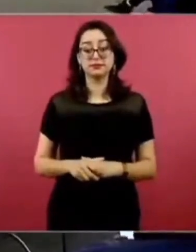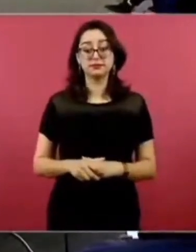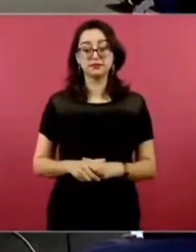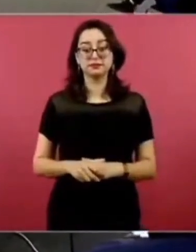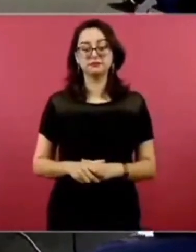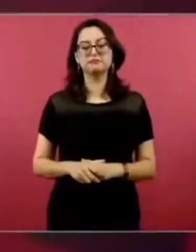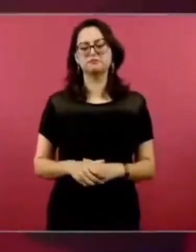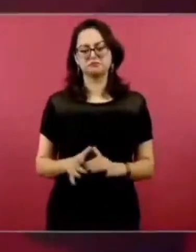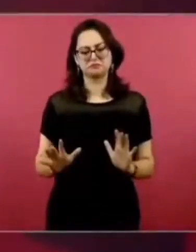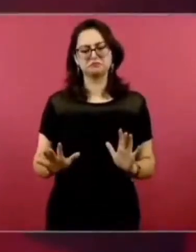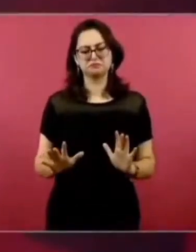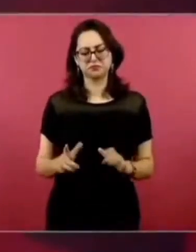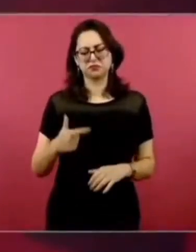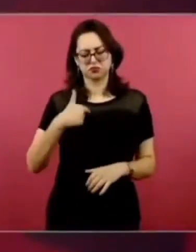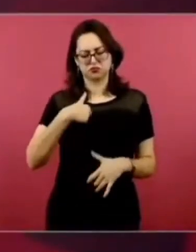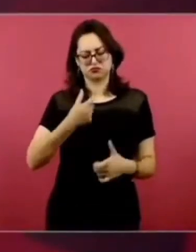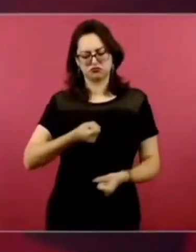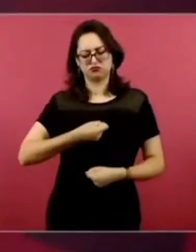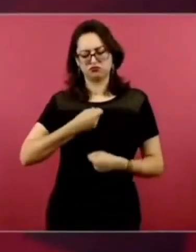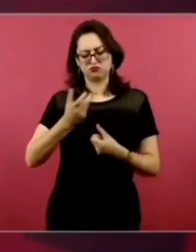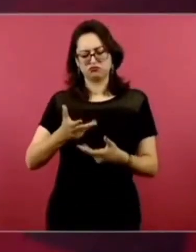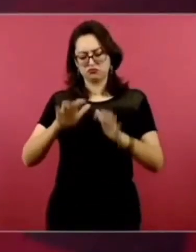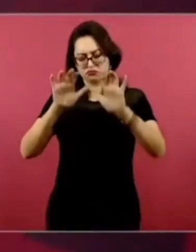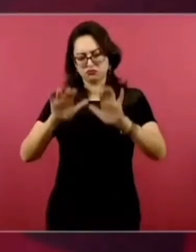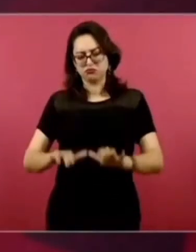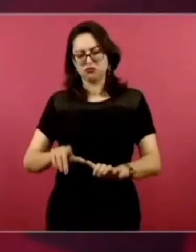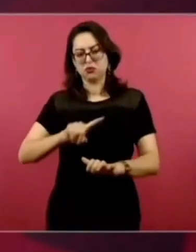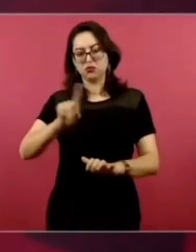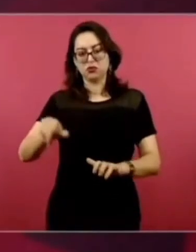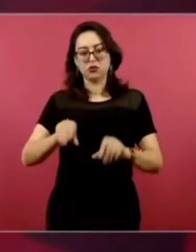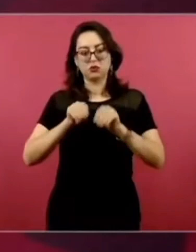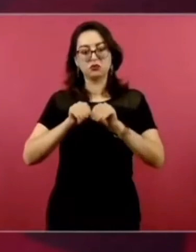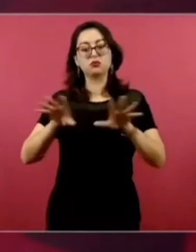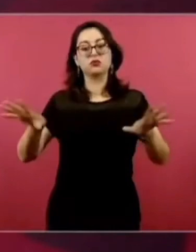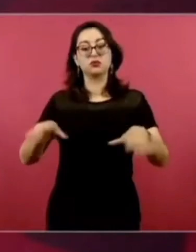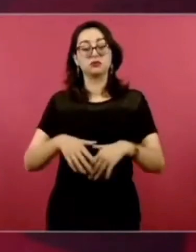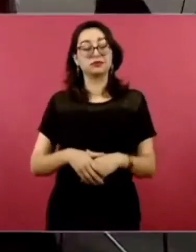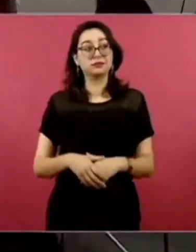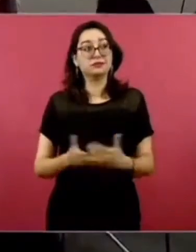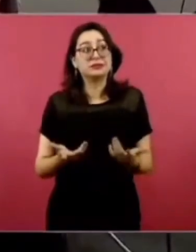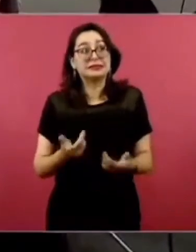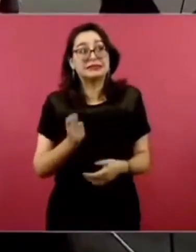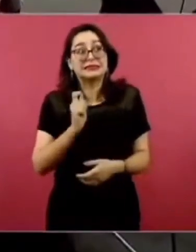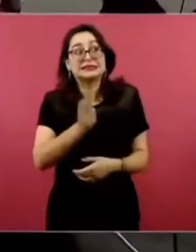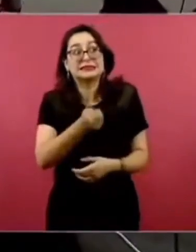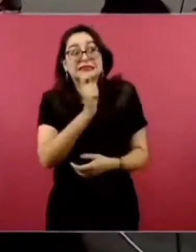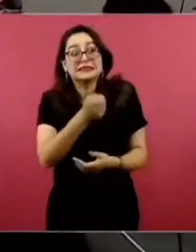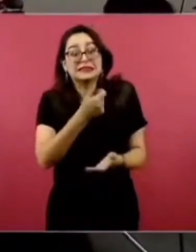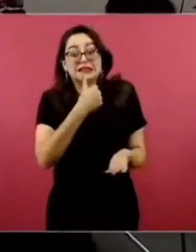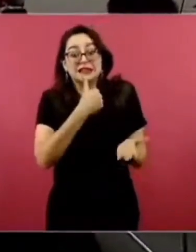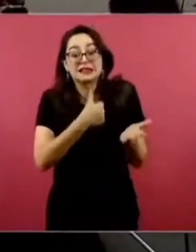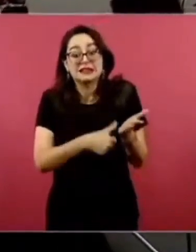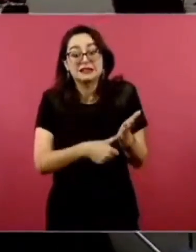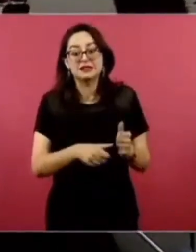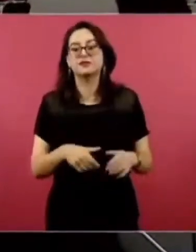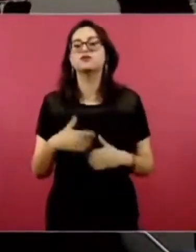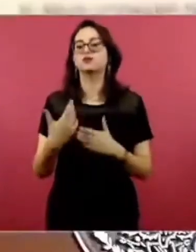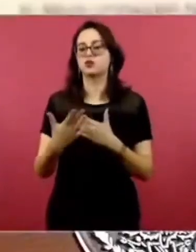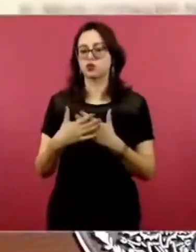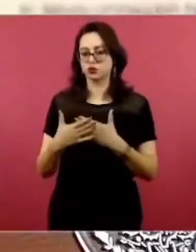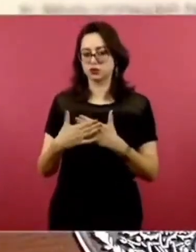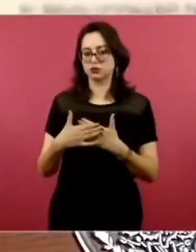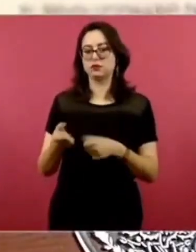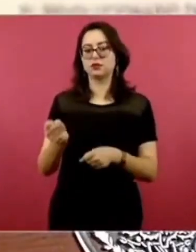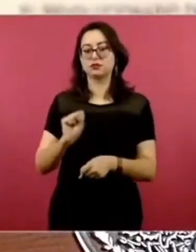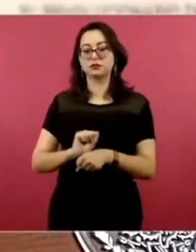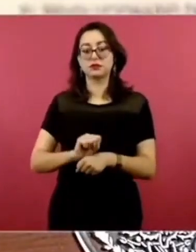Pero sí voy a mandar una carta y la voy a hacer pública. Un adelanto. ¿Mande? Un adelanto de la carta. Para la semana que viene.